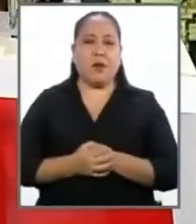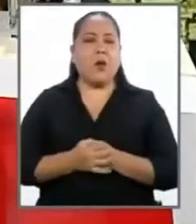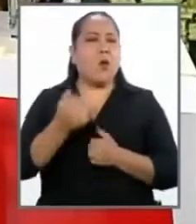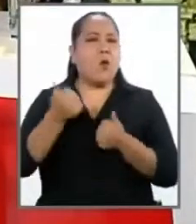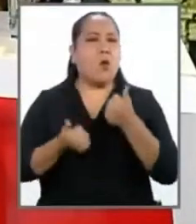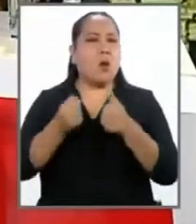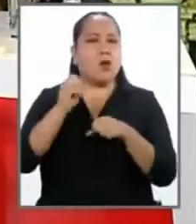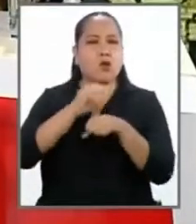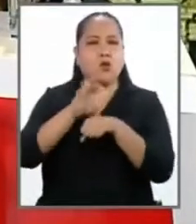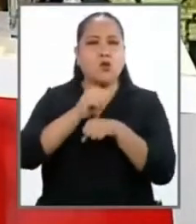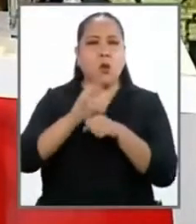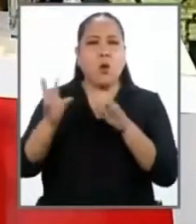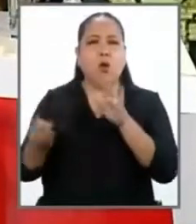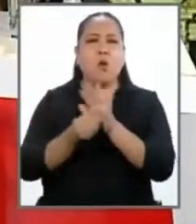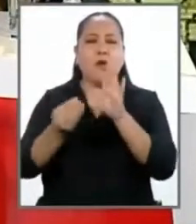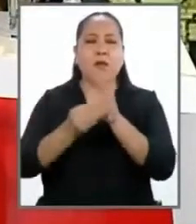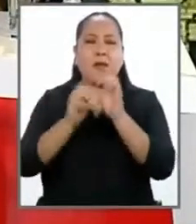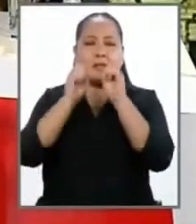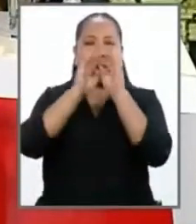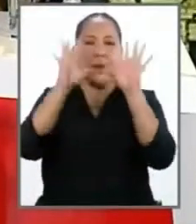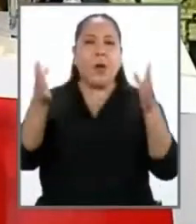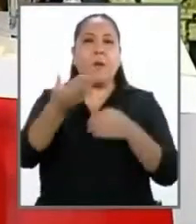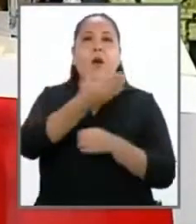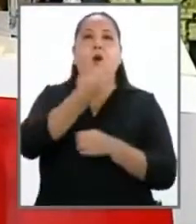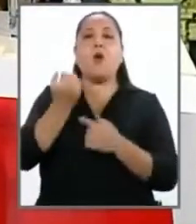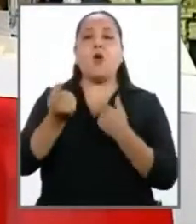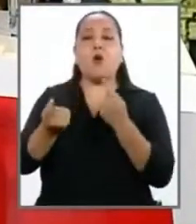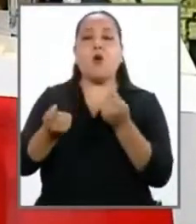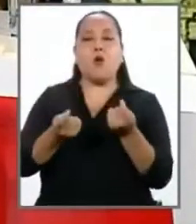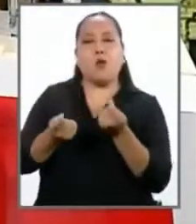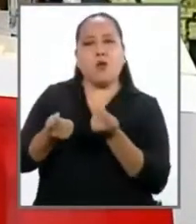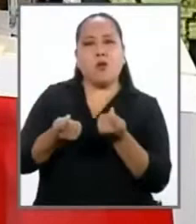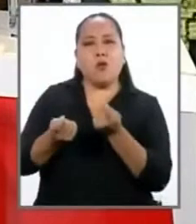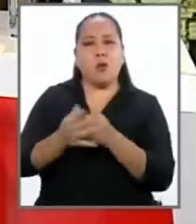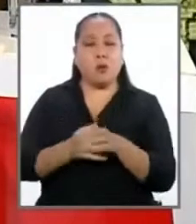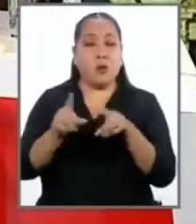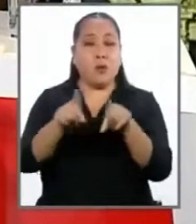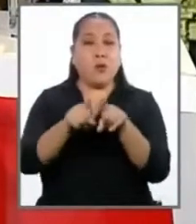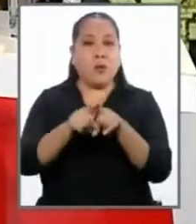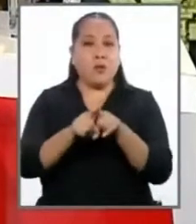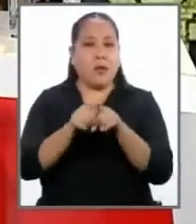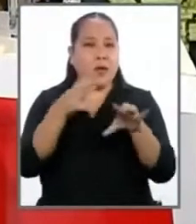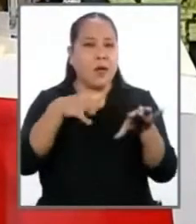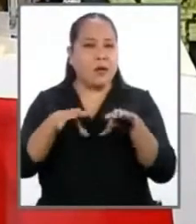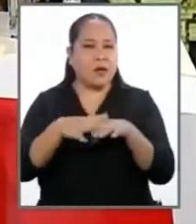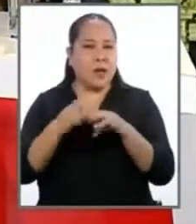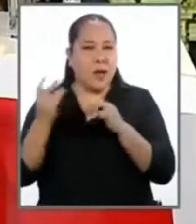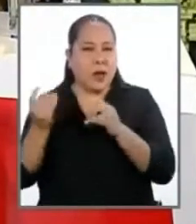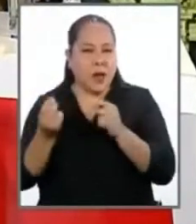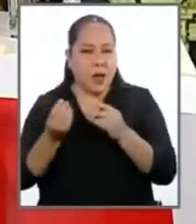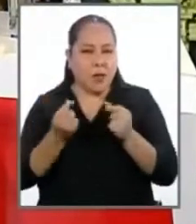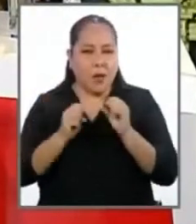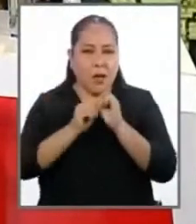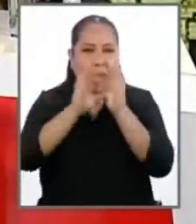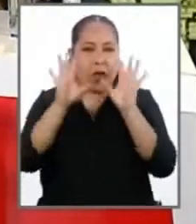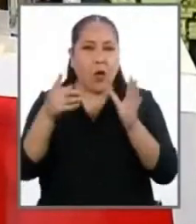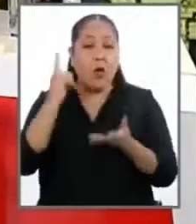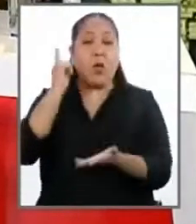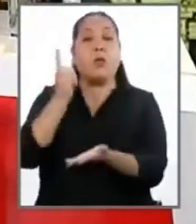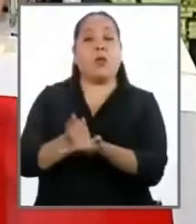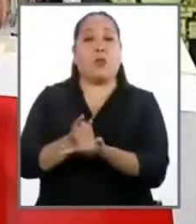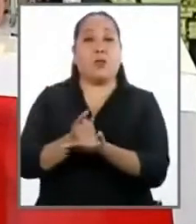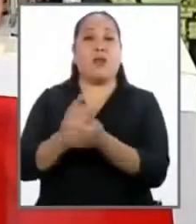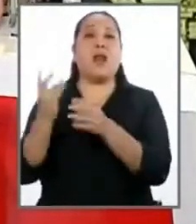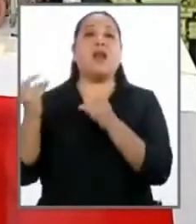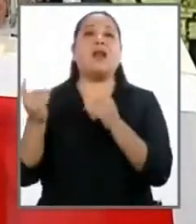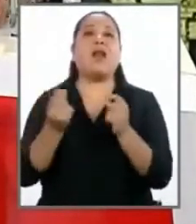transparencia, mejorar los mecanismos de control y al mismo tiempo hacer todo más expeditivo, para que cuando hay una denuncia